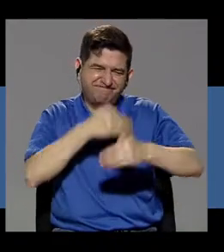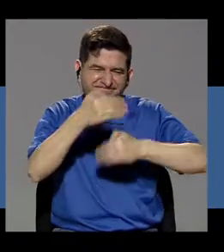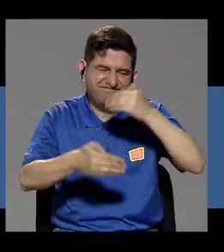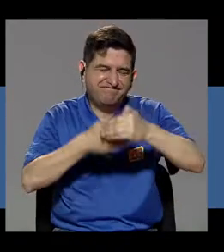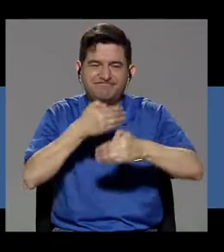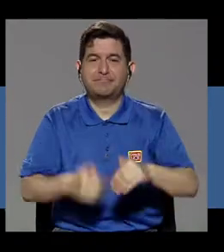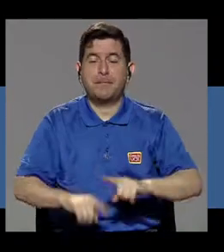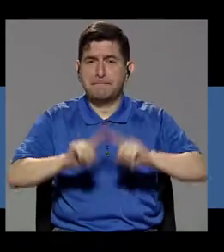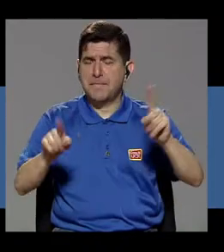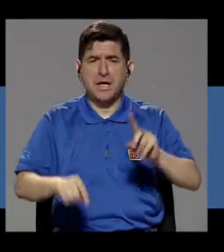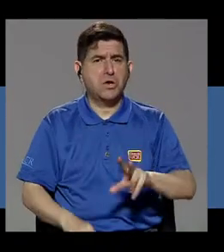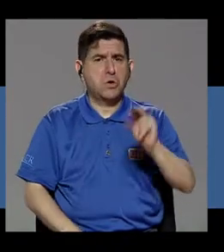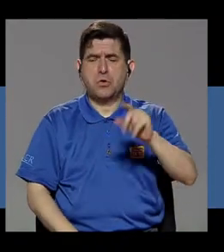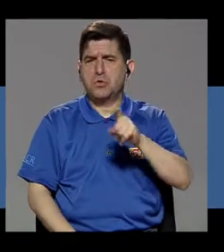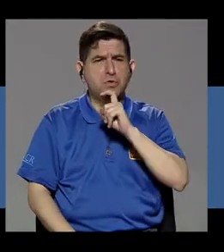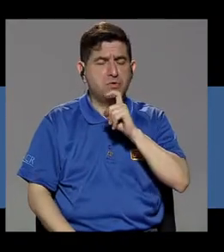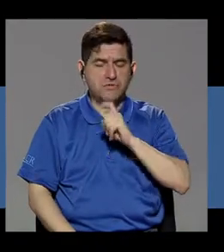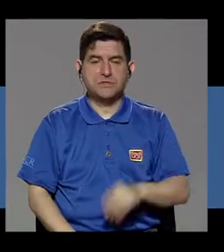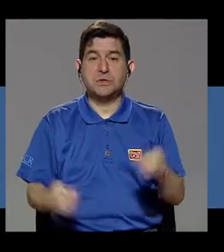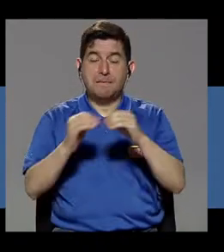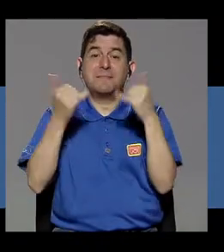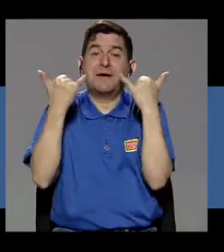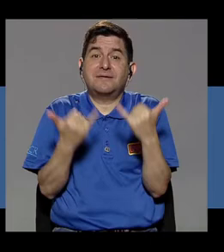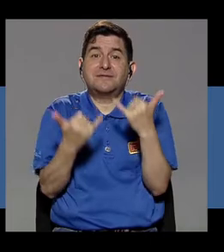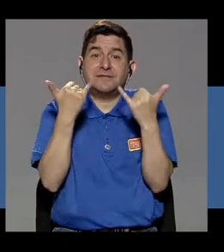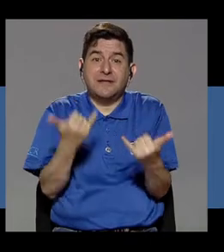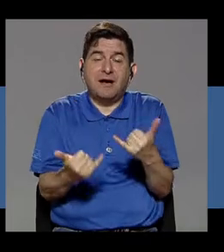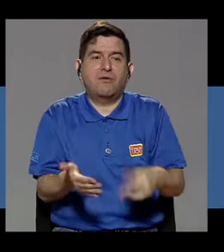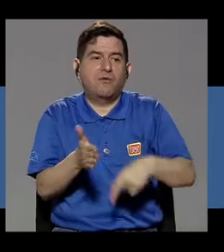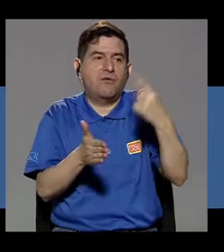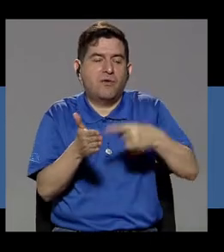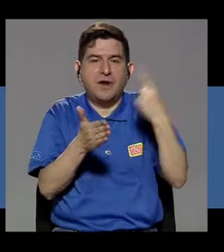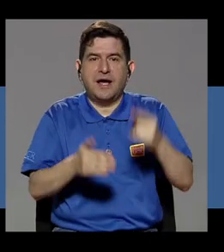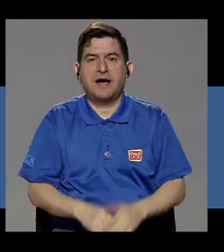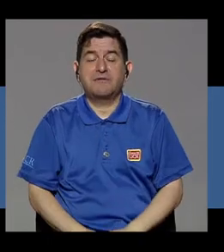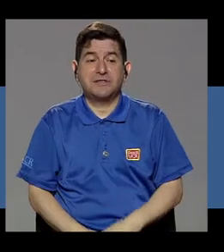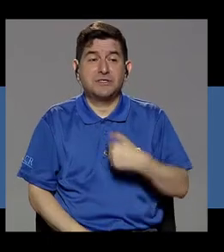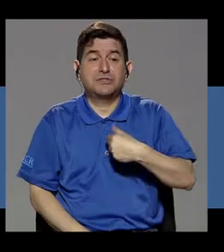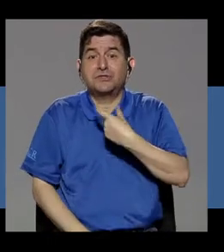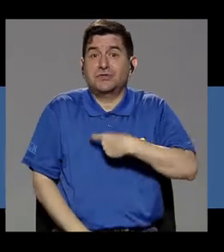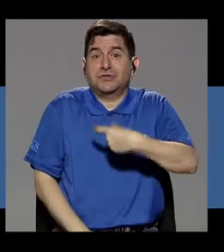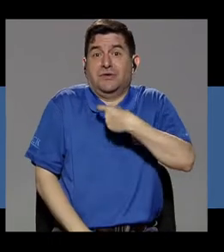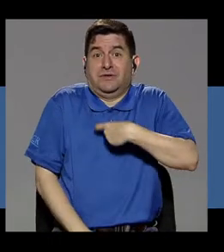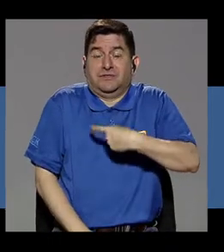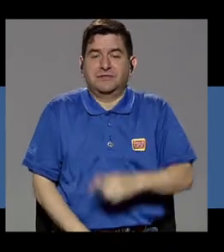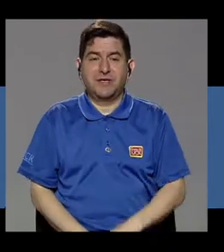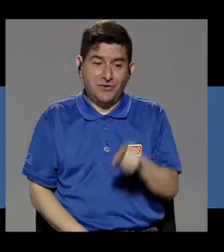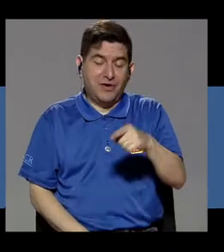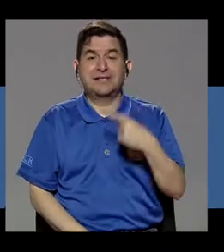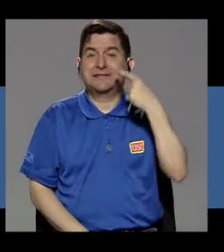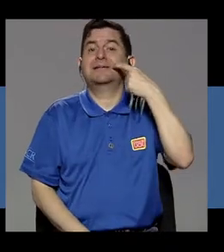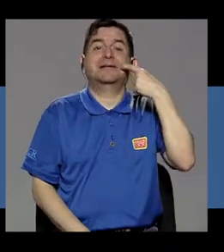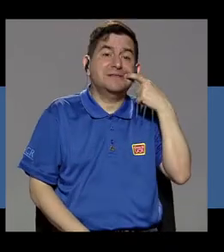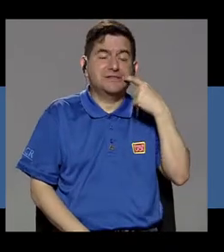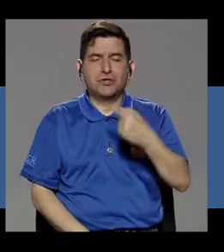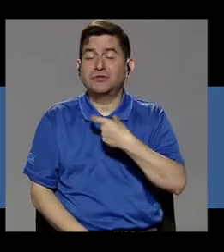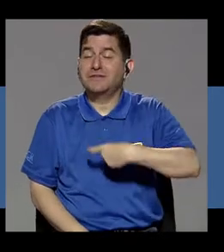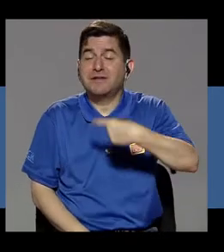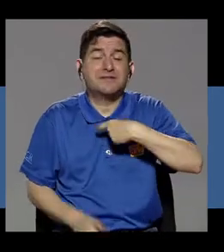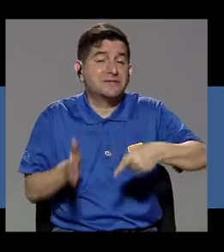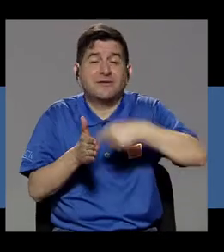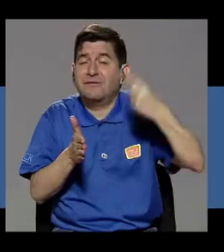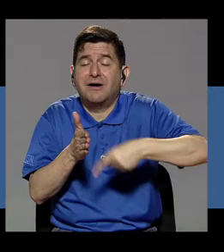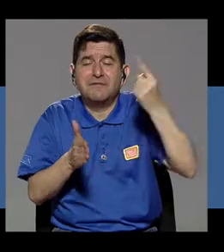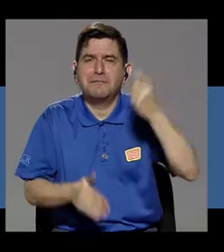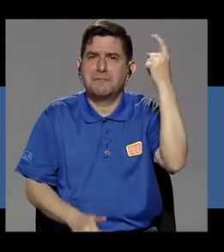en realidad no me costó. Creo que me cuesta más ahora cuando a veces me asaltan las ganas porque como es una adicción, me asaltan las